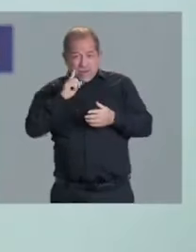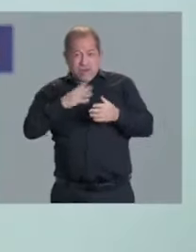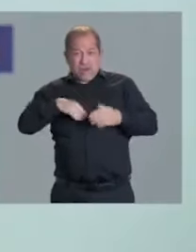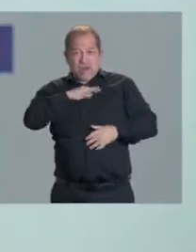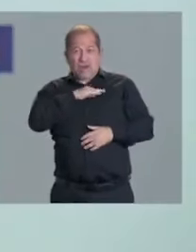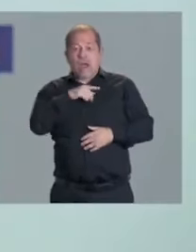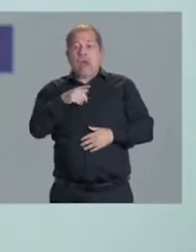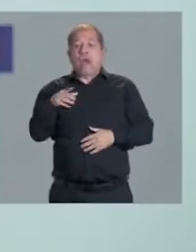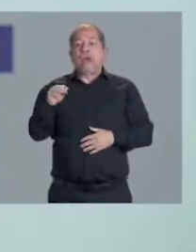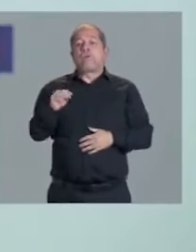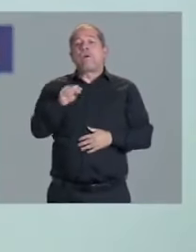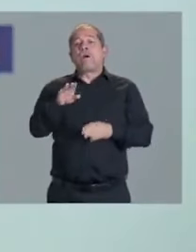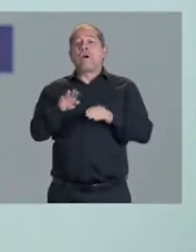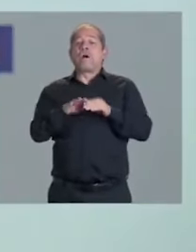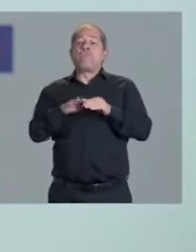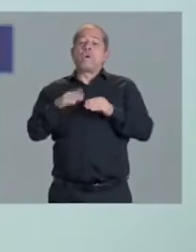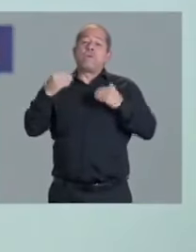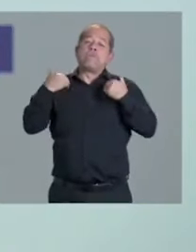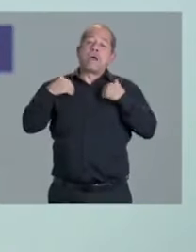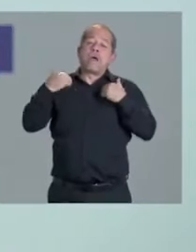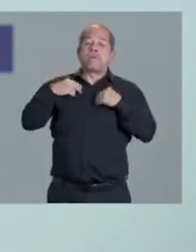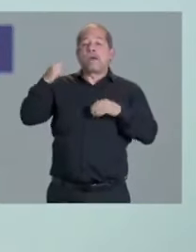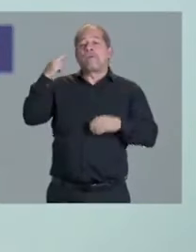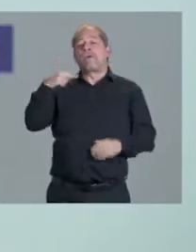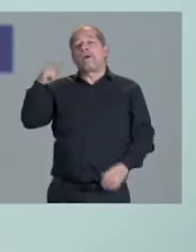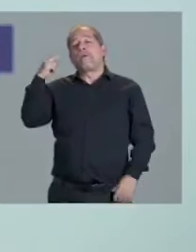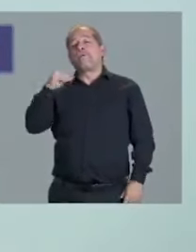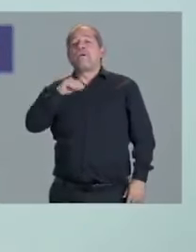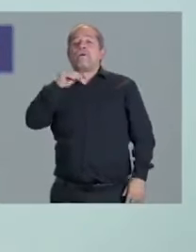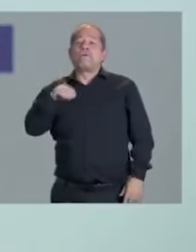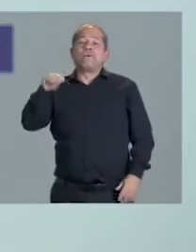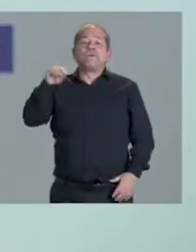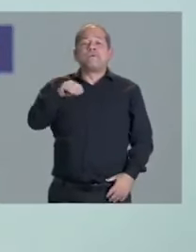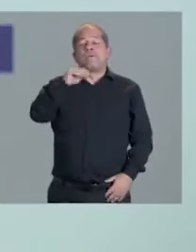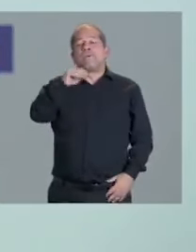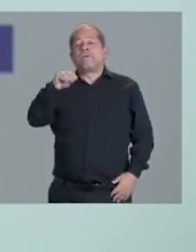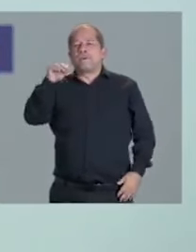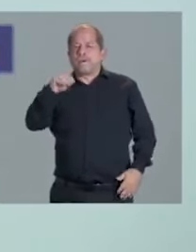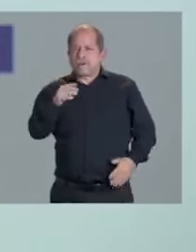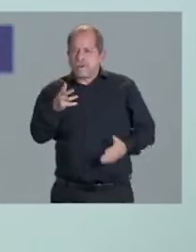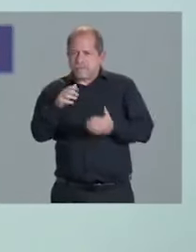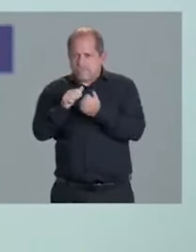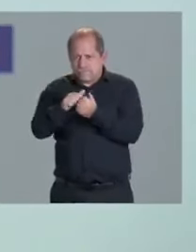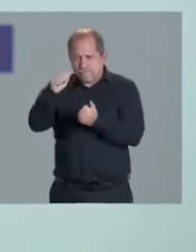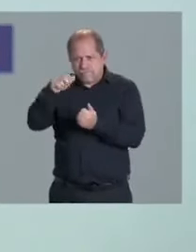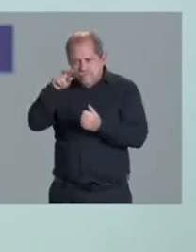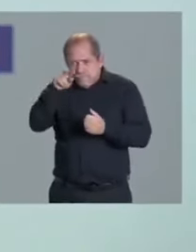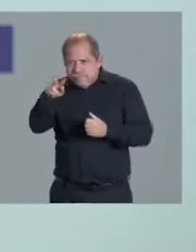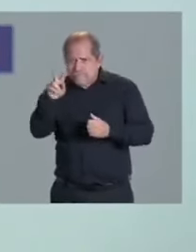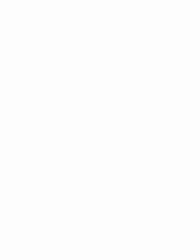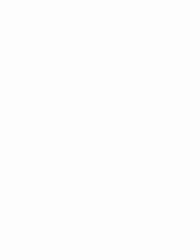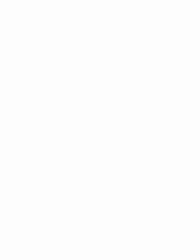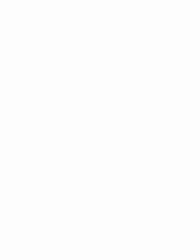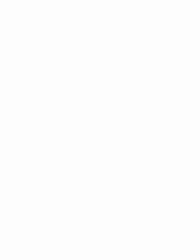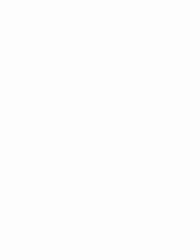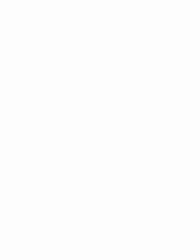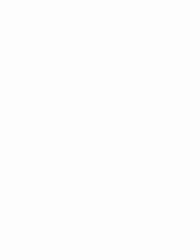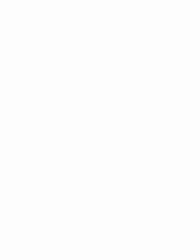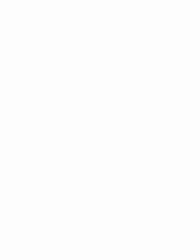electrificar el 100% de las comunidades indígenas. Eso va a regresar para los pueblos indígenas con mi gobierno.